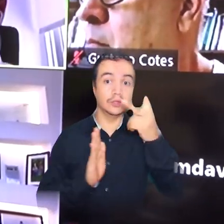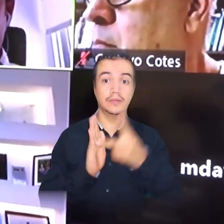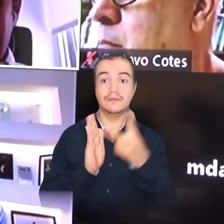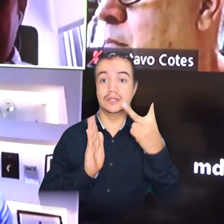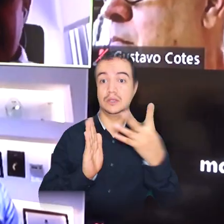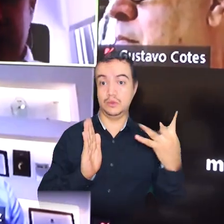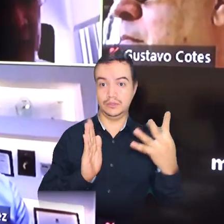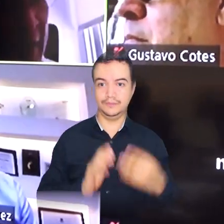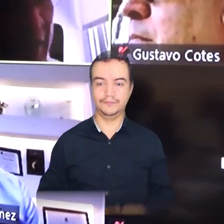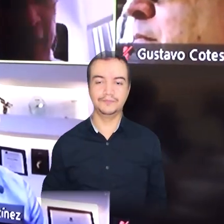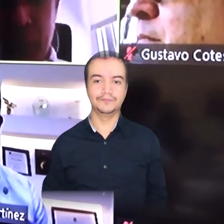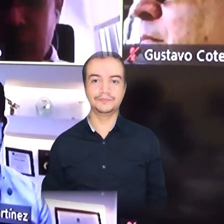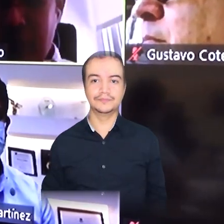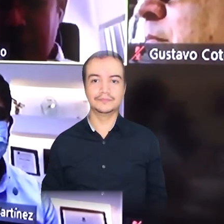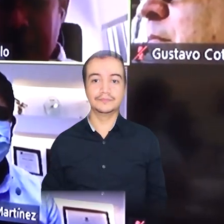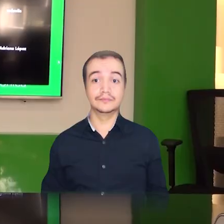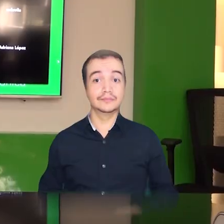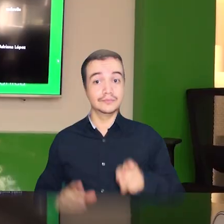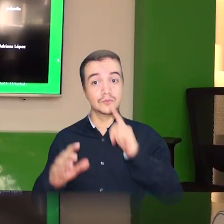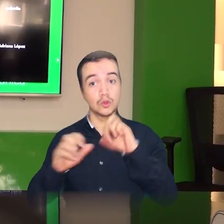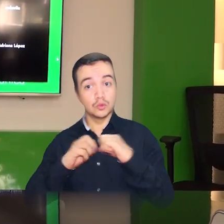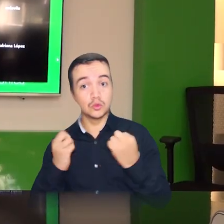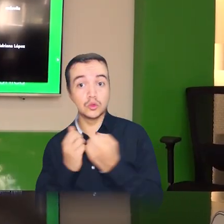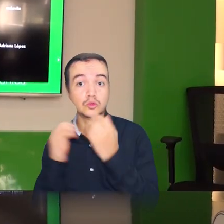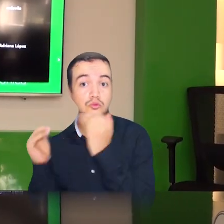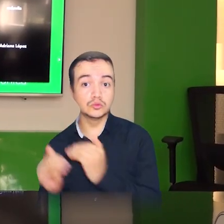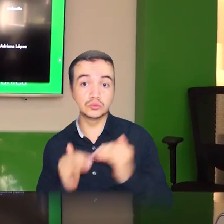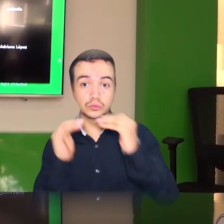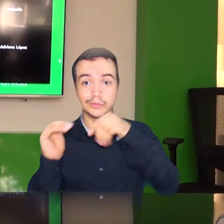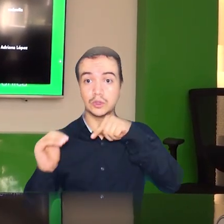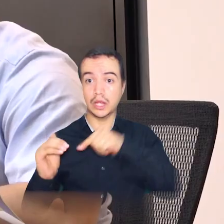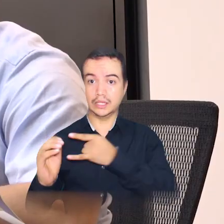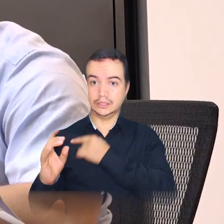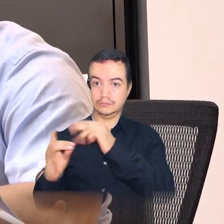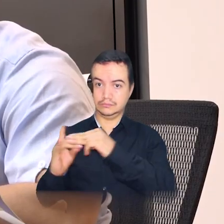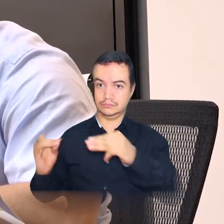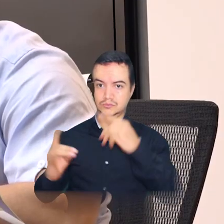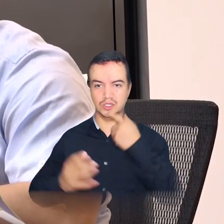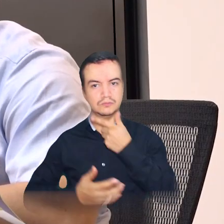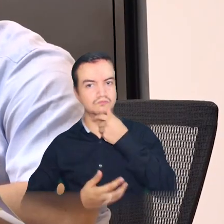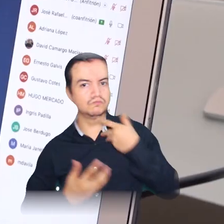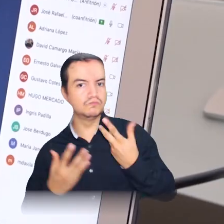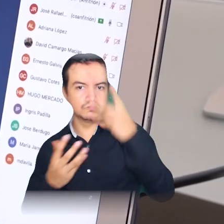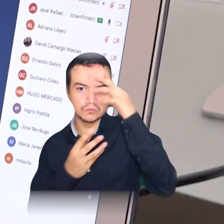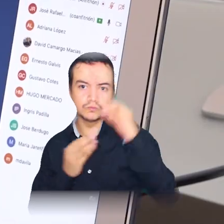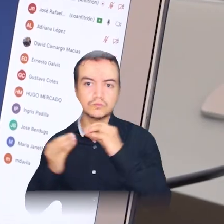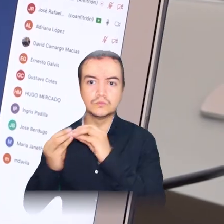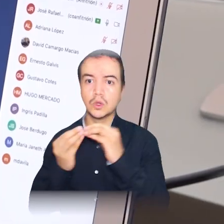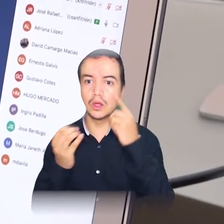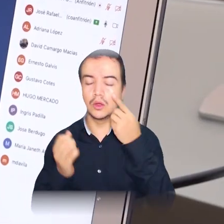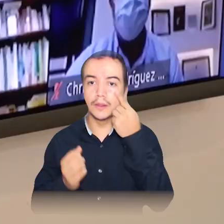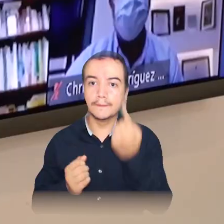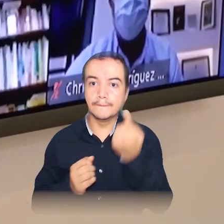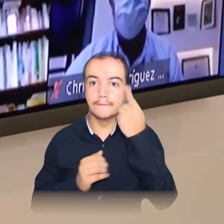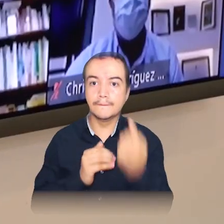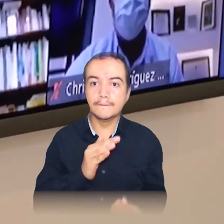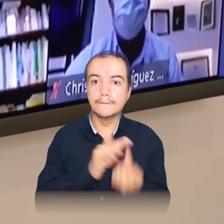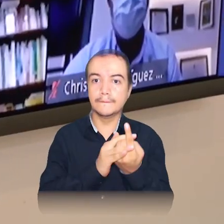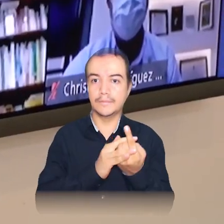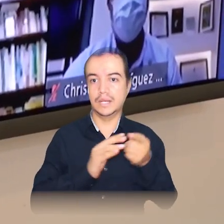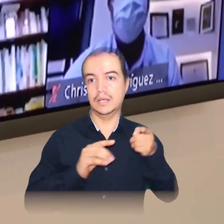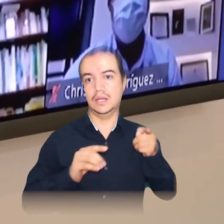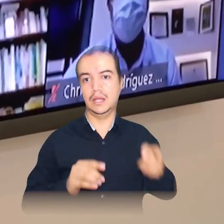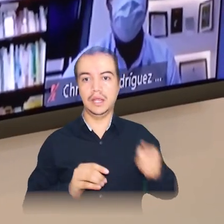El Consejo Superior de la Alma Mater aprobó el acuerdo por el cual se adopta como medida excepcional por única vez el voto